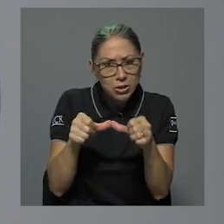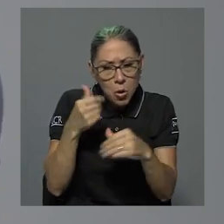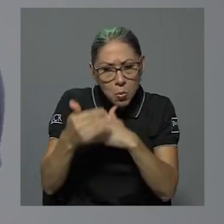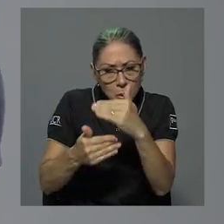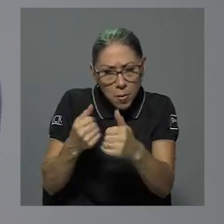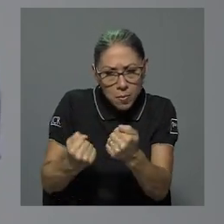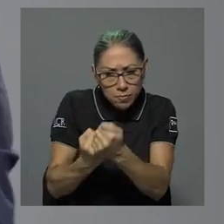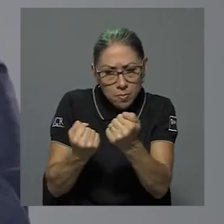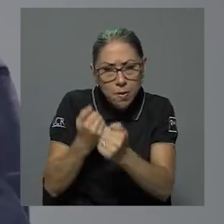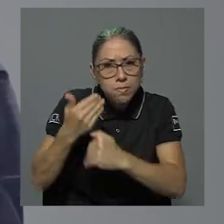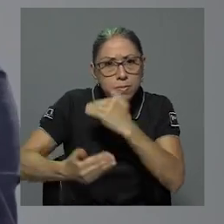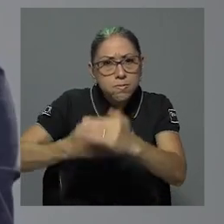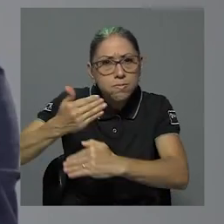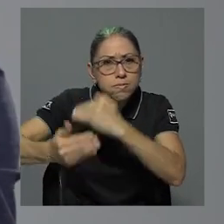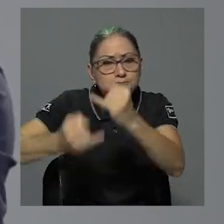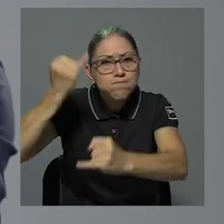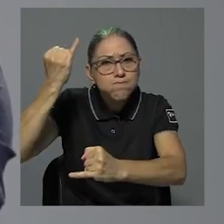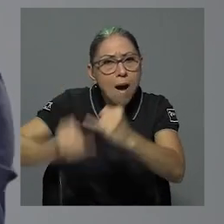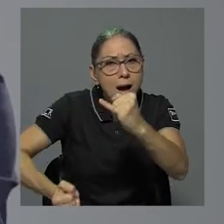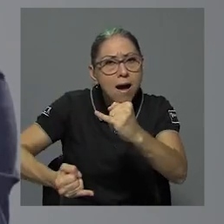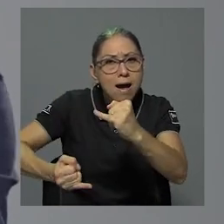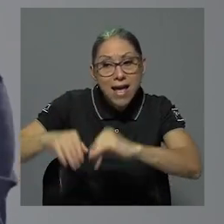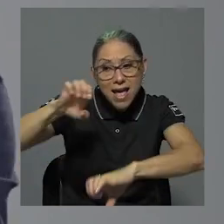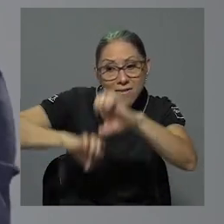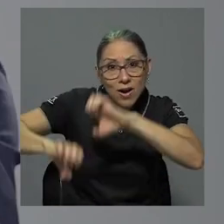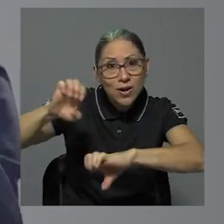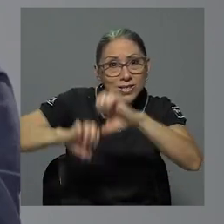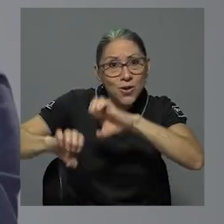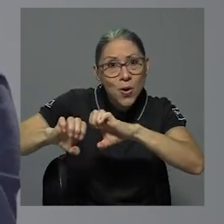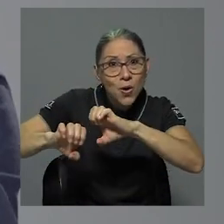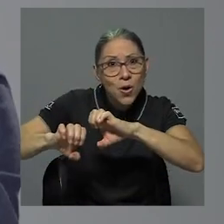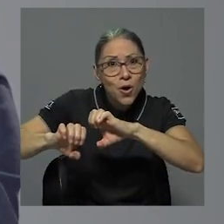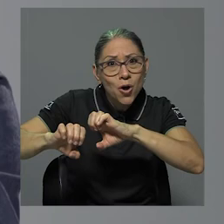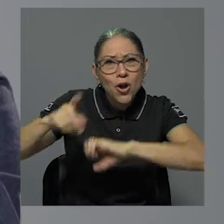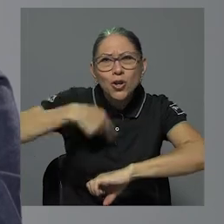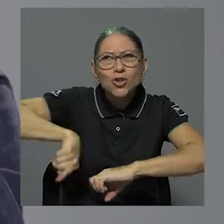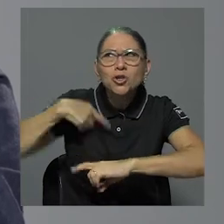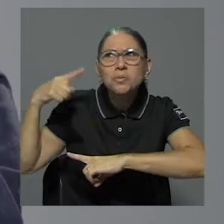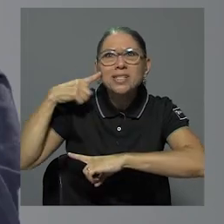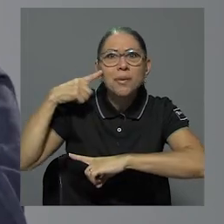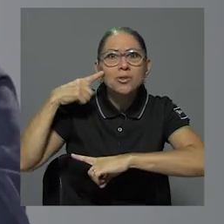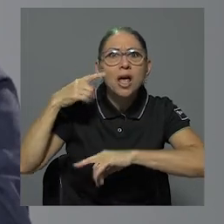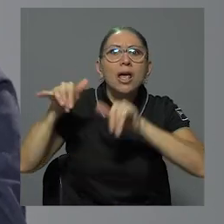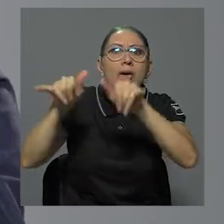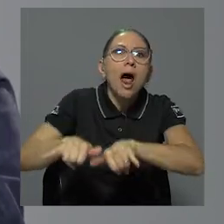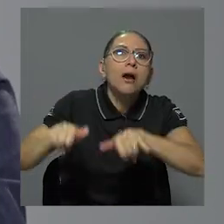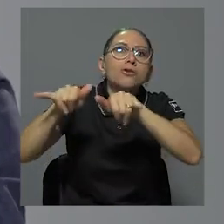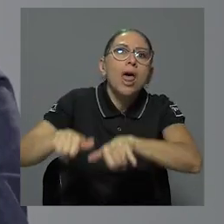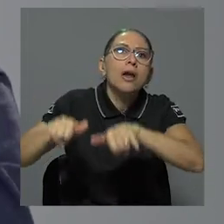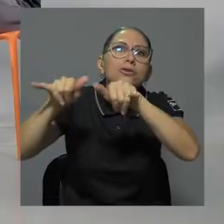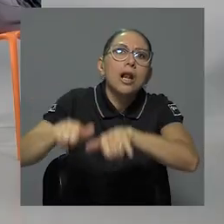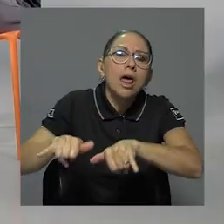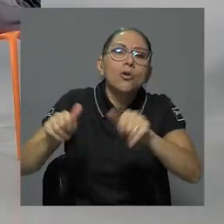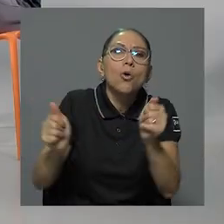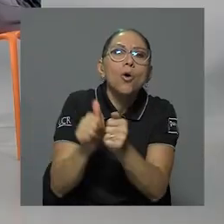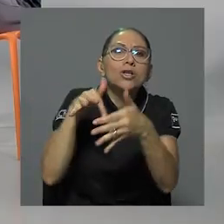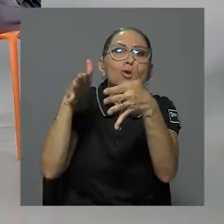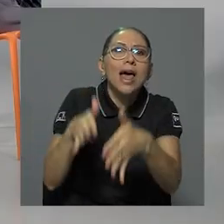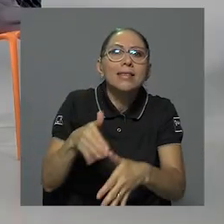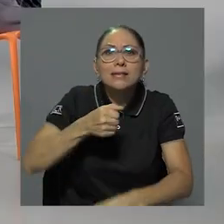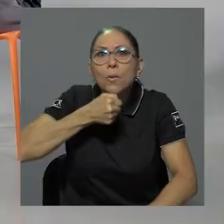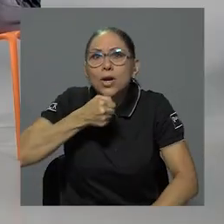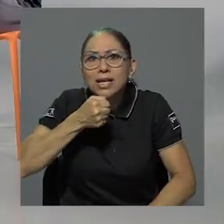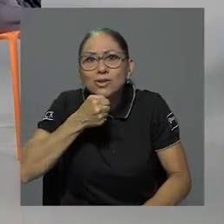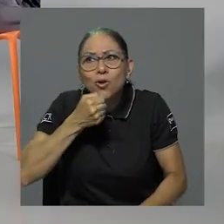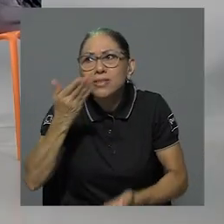hacemos evaluación, y nuestra idea más bien no es quedarnos en la zona llenando de gente de comunicación que tal vez no pueda encontrar trabajo, sino migrar a